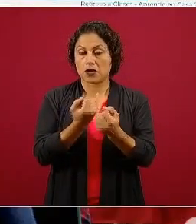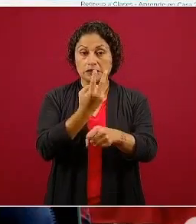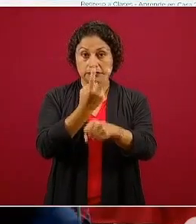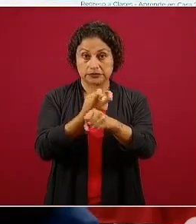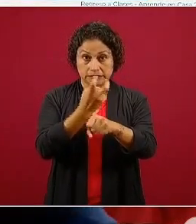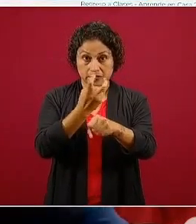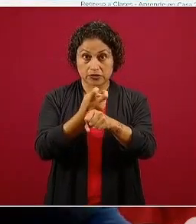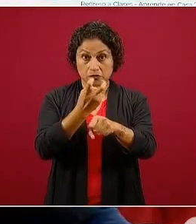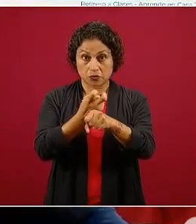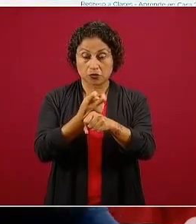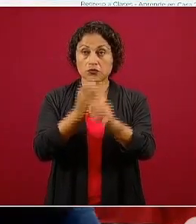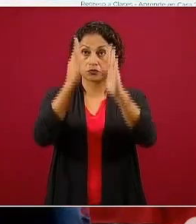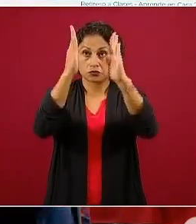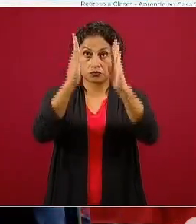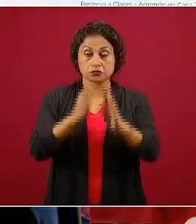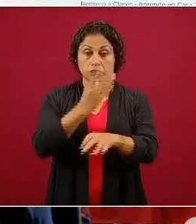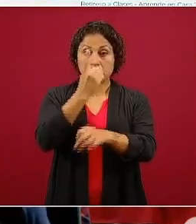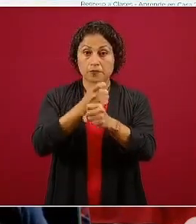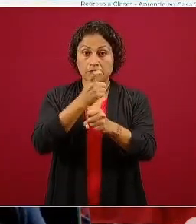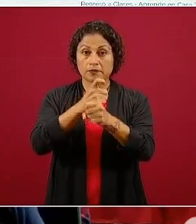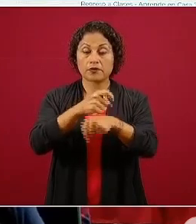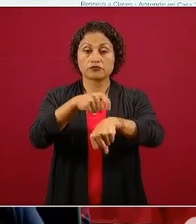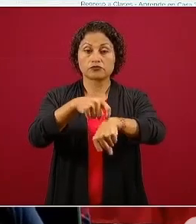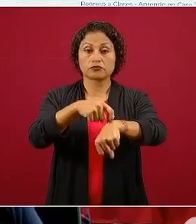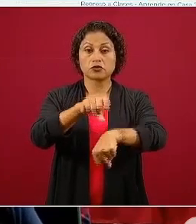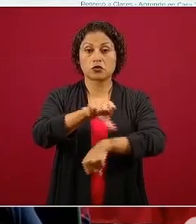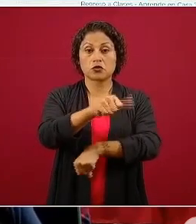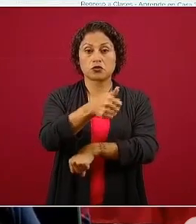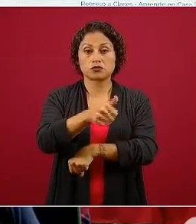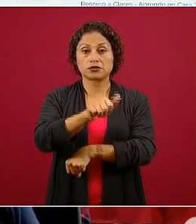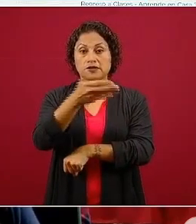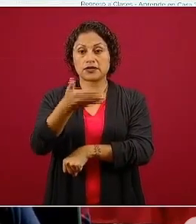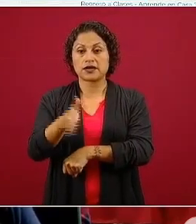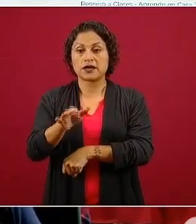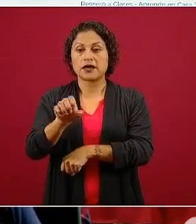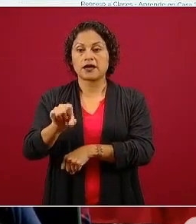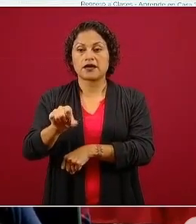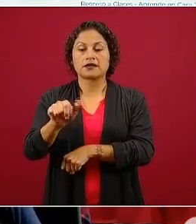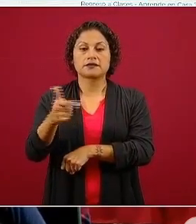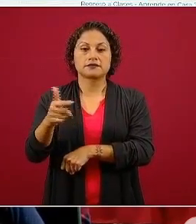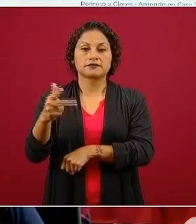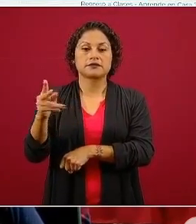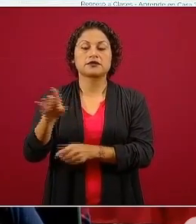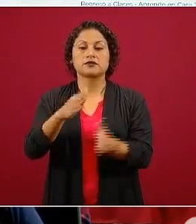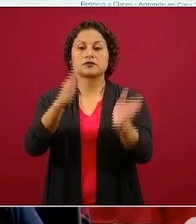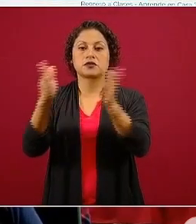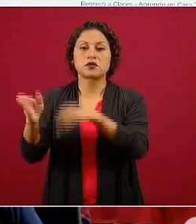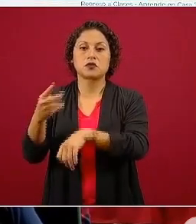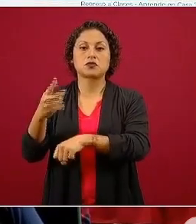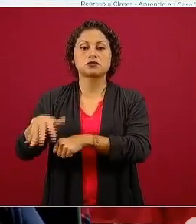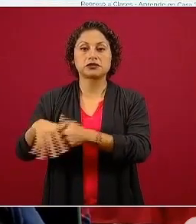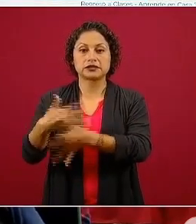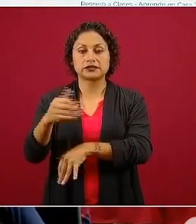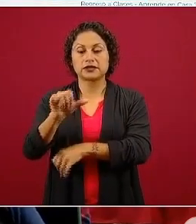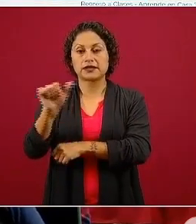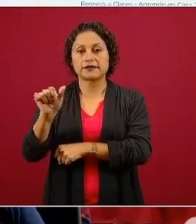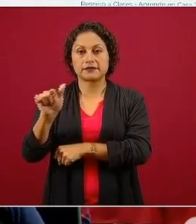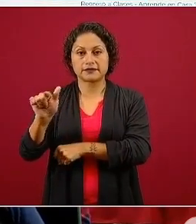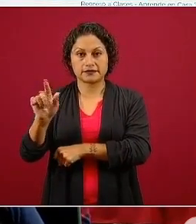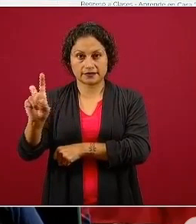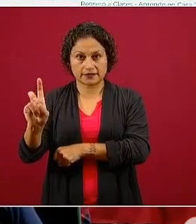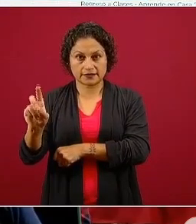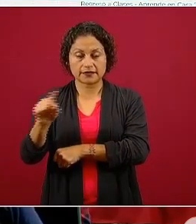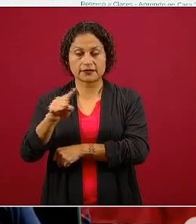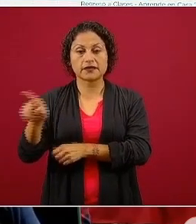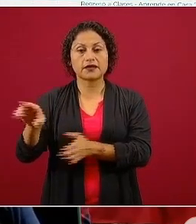la opción uno es de 11 a 13.30, la opción dos es de 15 a 17.30, la tres es de